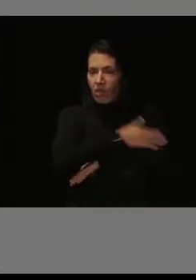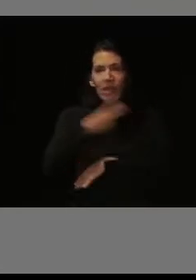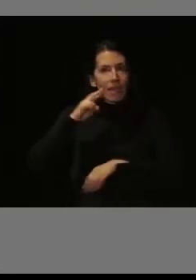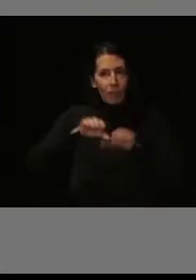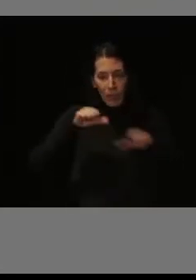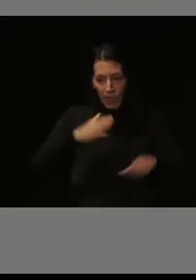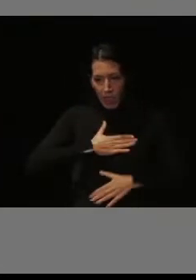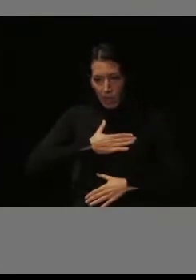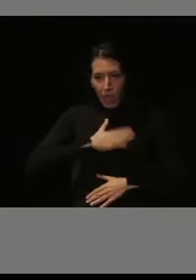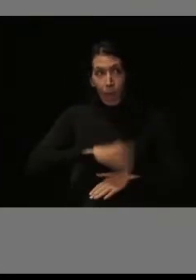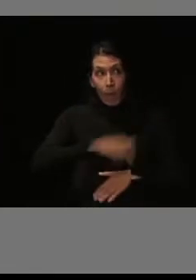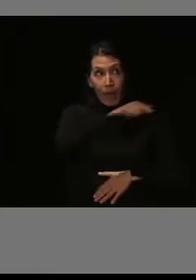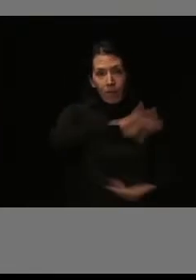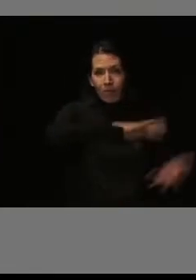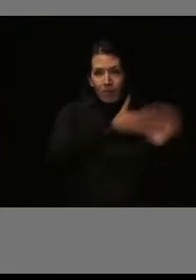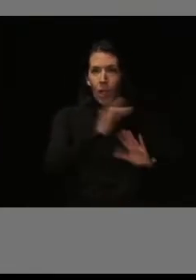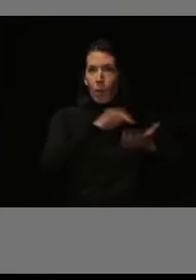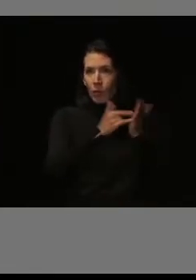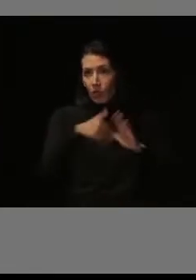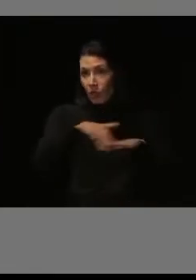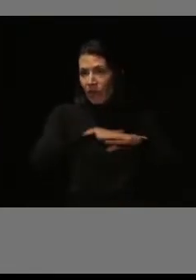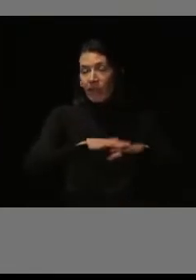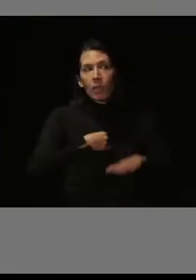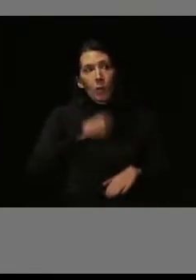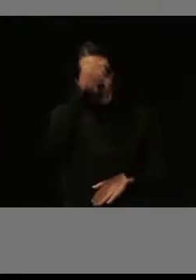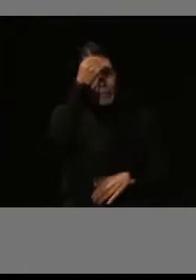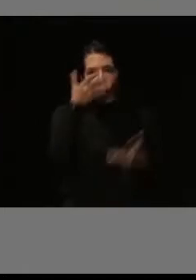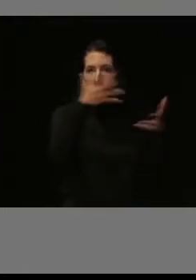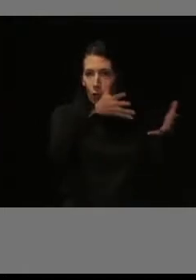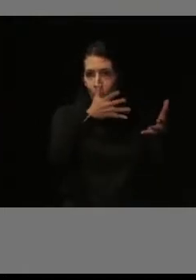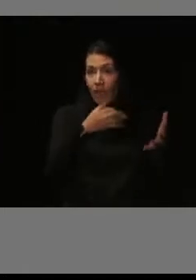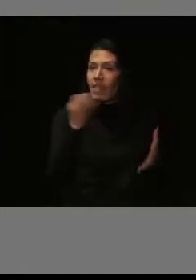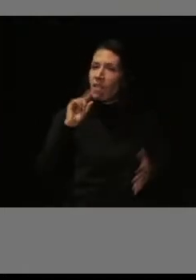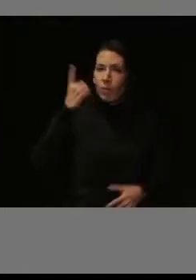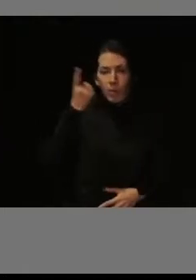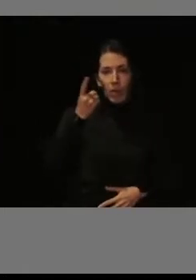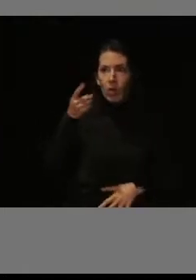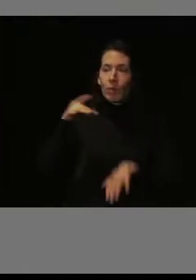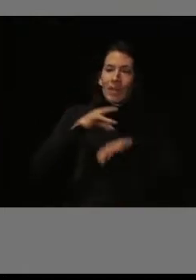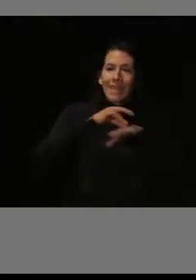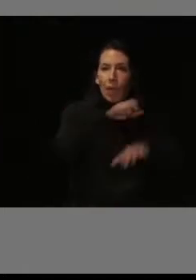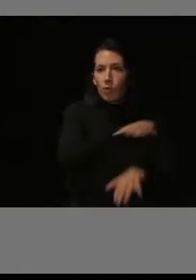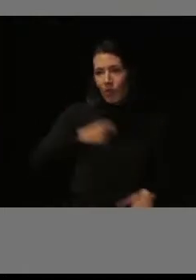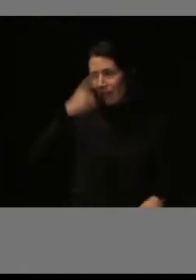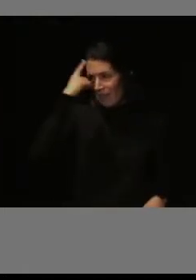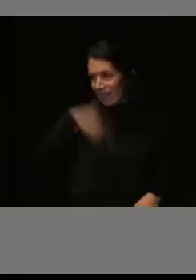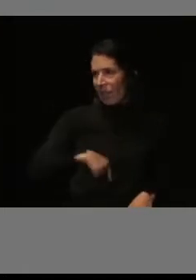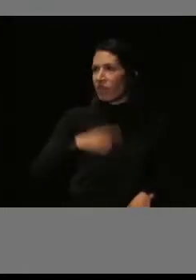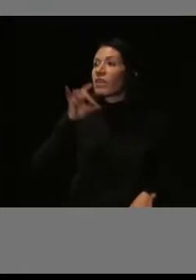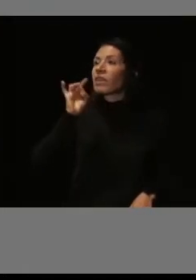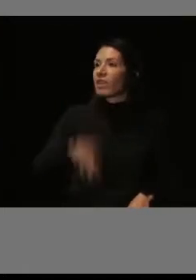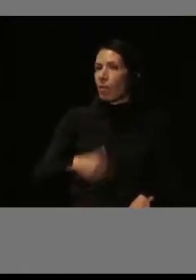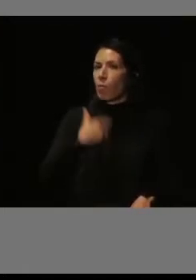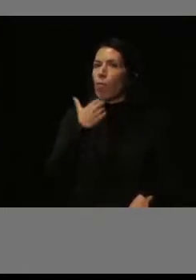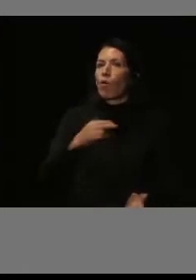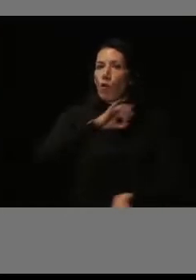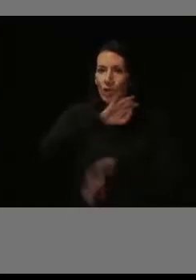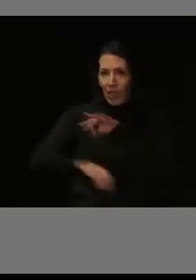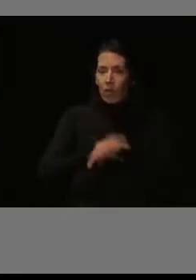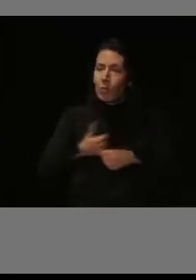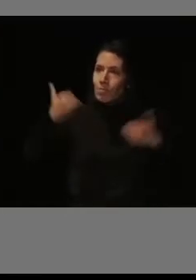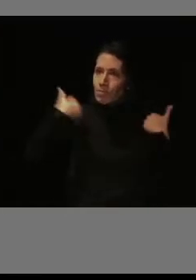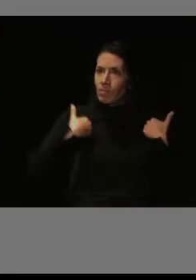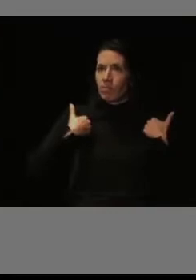similares, pues nos parece una recomendación básica. O hay que dejarse aconsejar por aquellas personas que saben, por las organizaciones que están